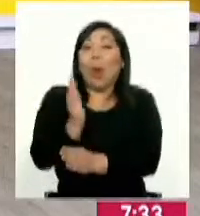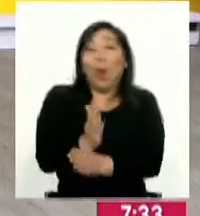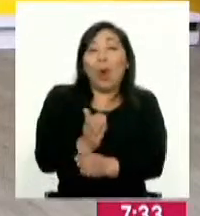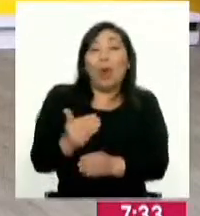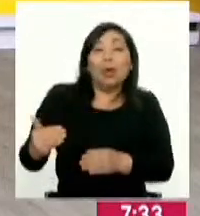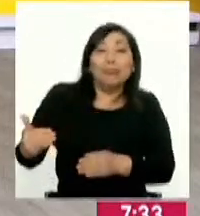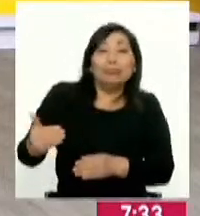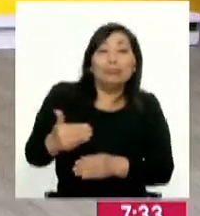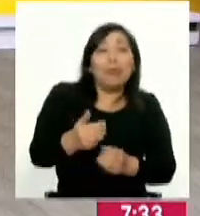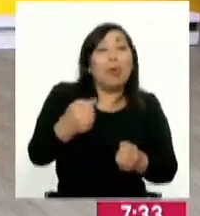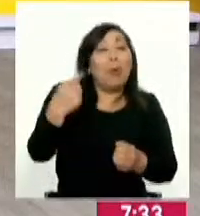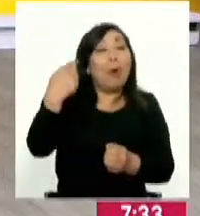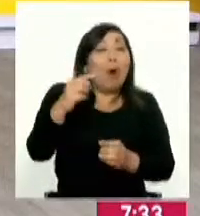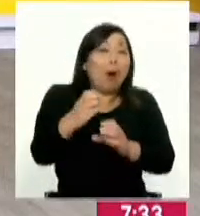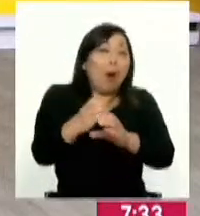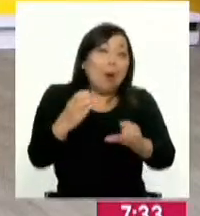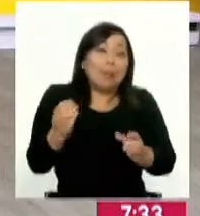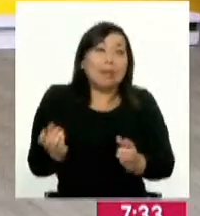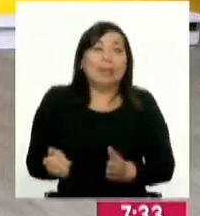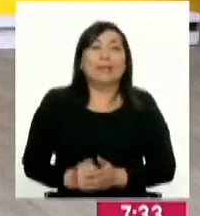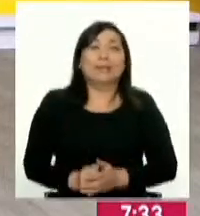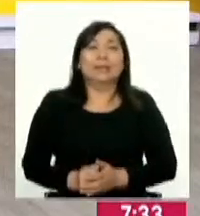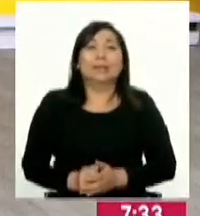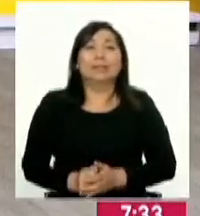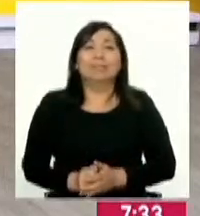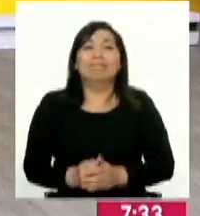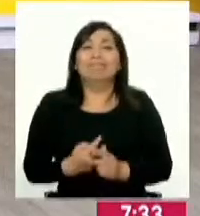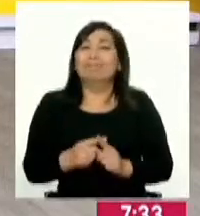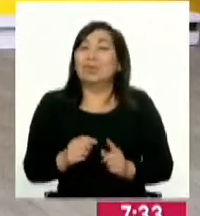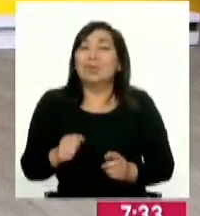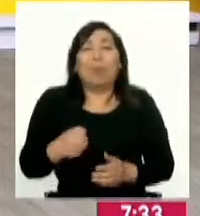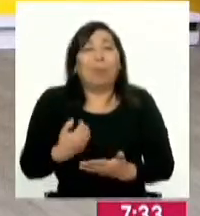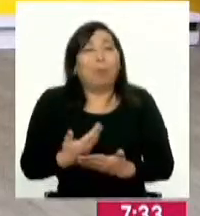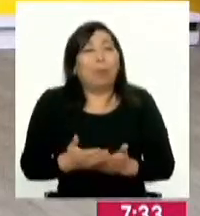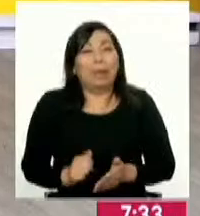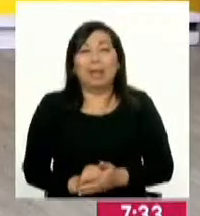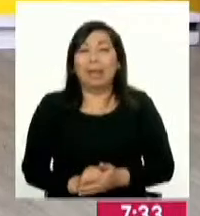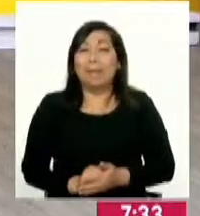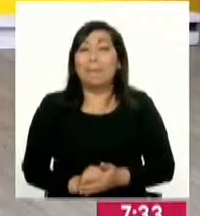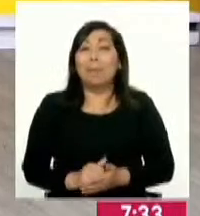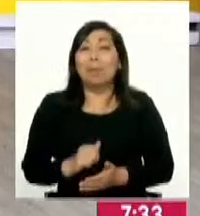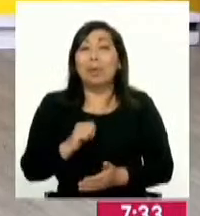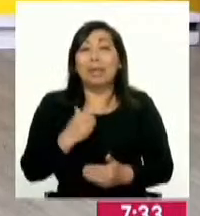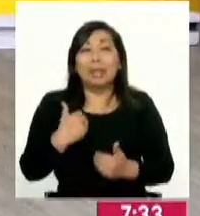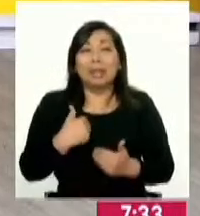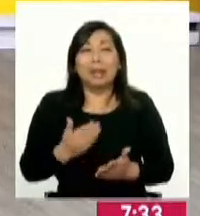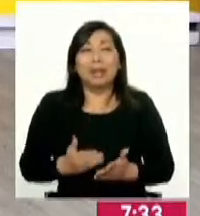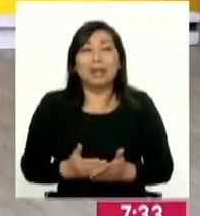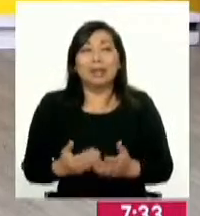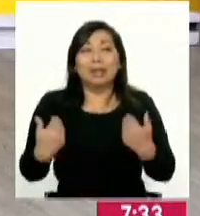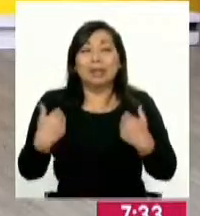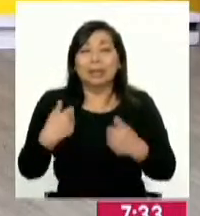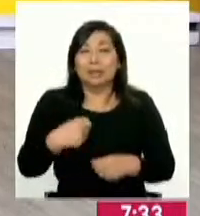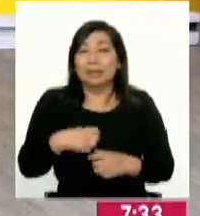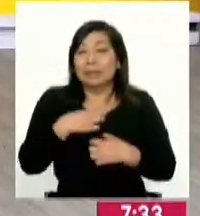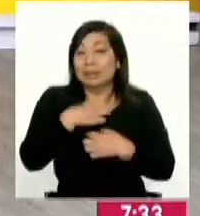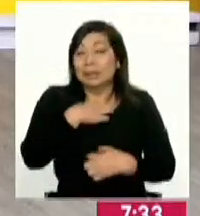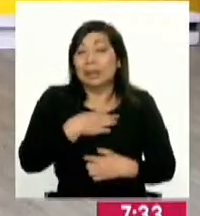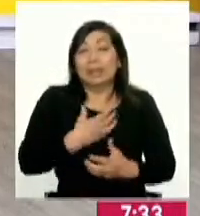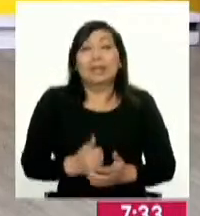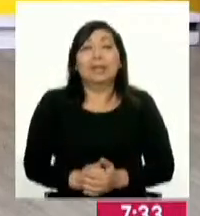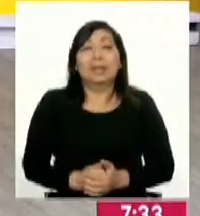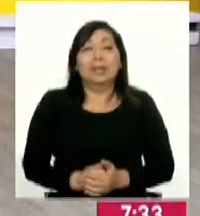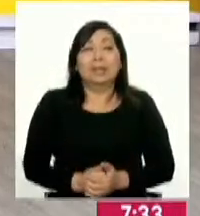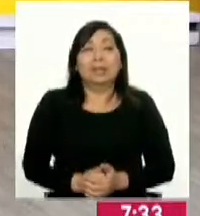metro. Que el sistema sea integral, lógicamente eso no pasa. Imagínense personas como yo que tienen que ponerme un terno, tienes que llegar a tu centro de